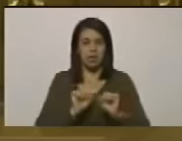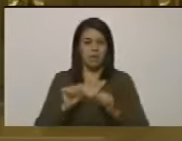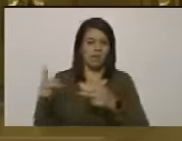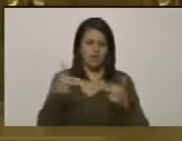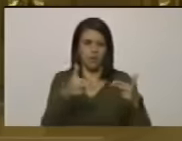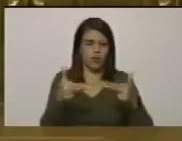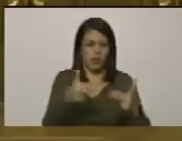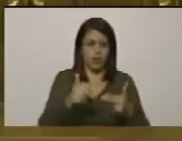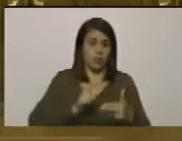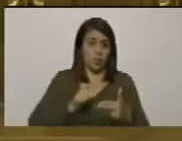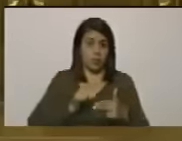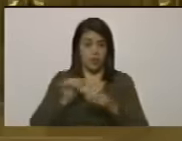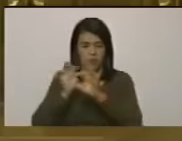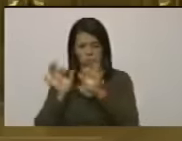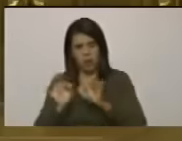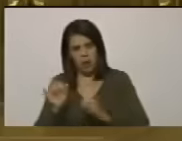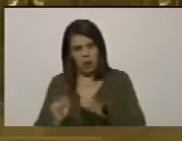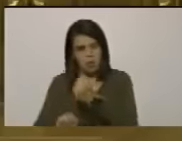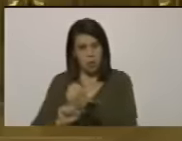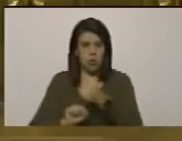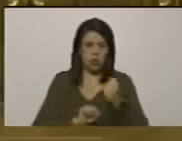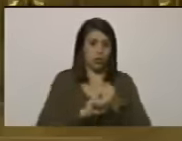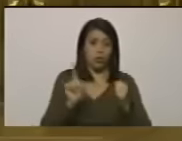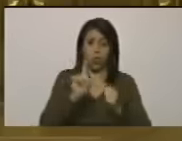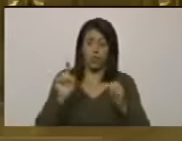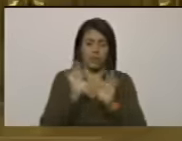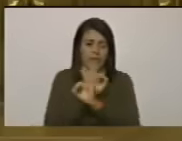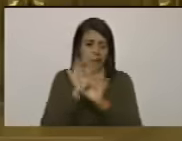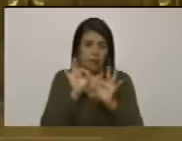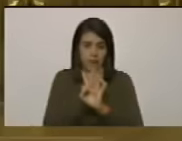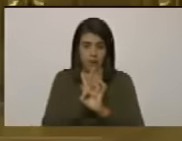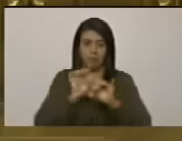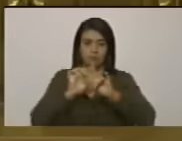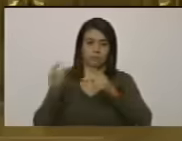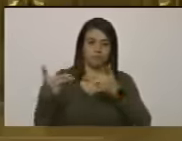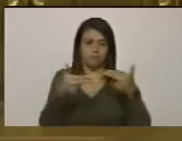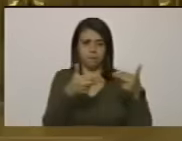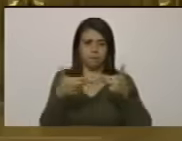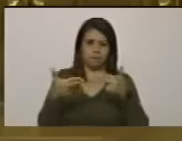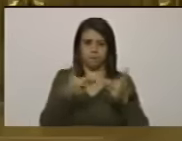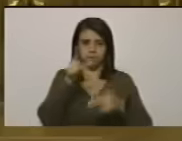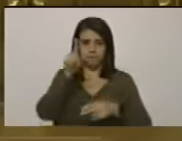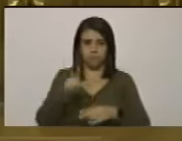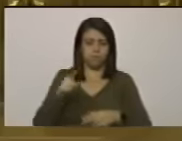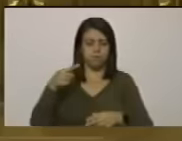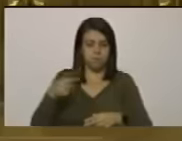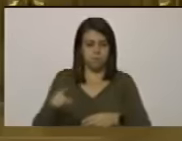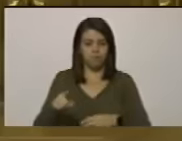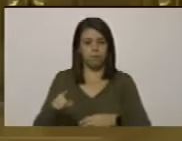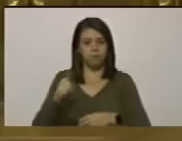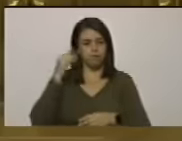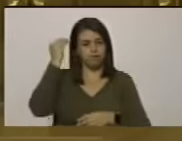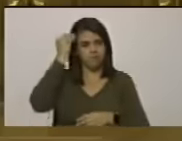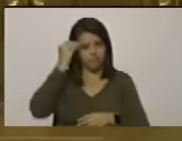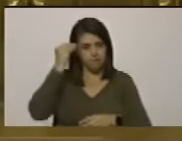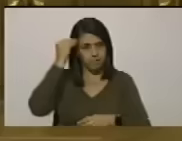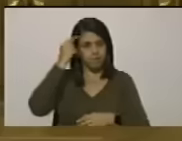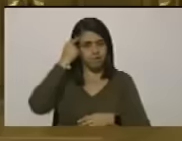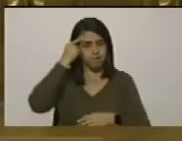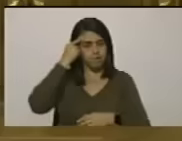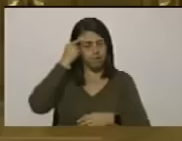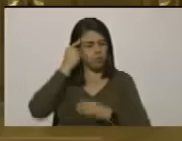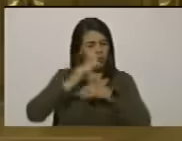violencia, venga de donde venga. Pero la violencia también tiene que llamarnos a la reflexión y